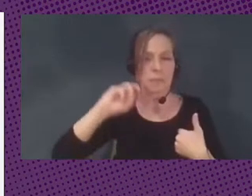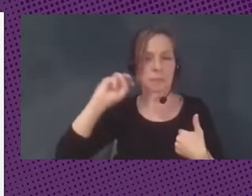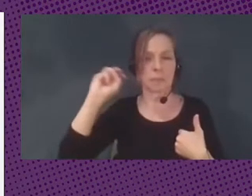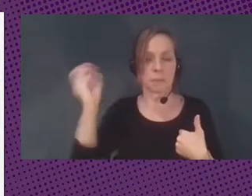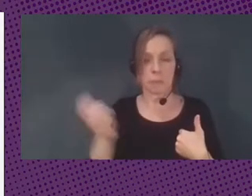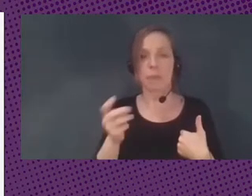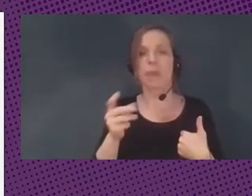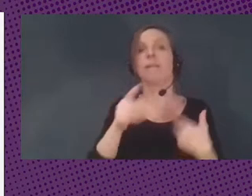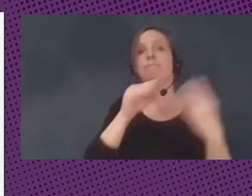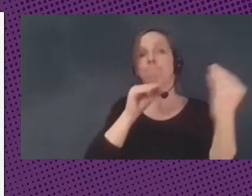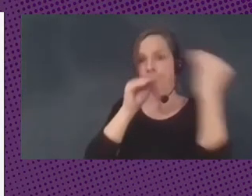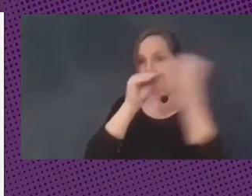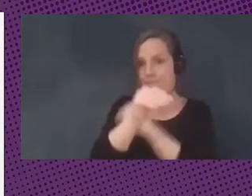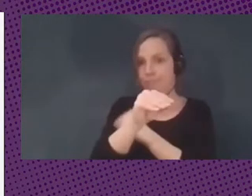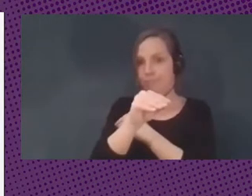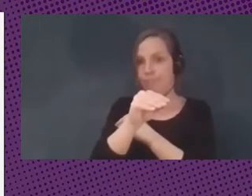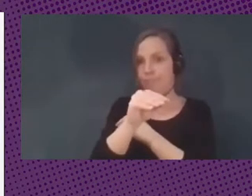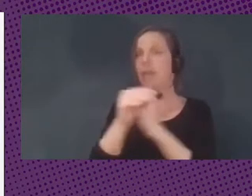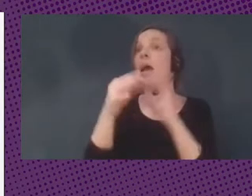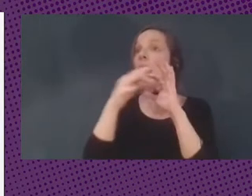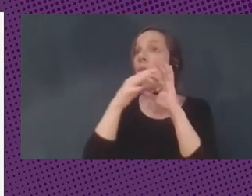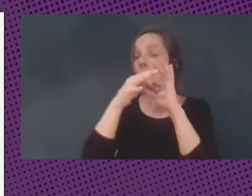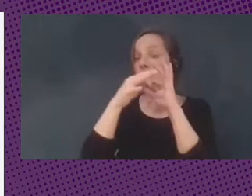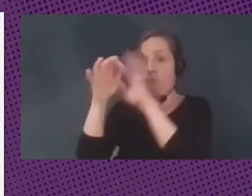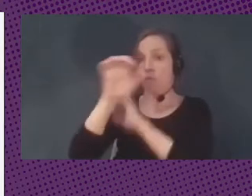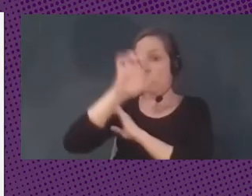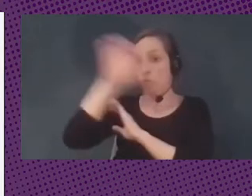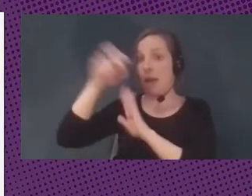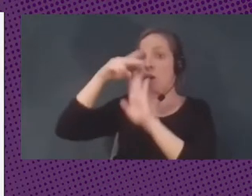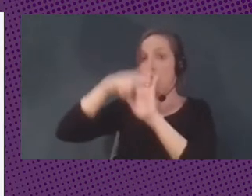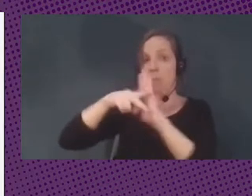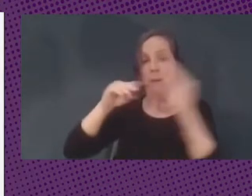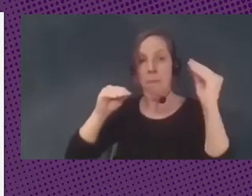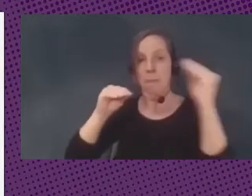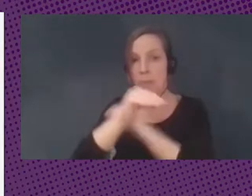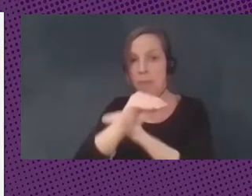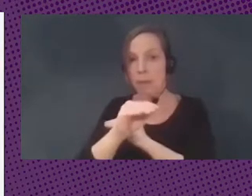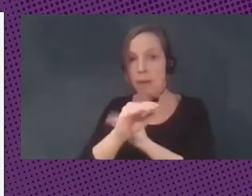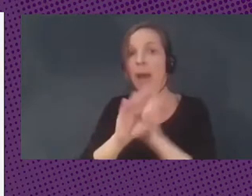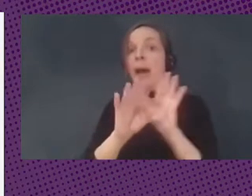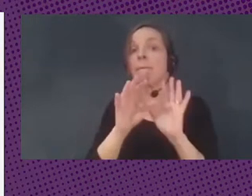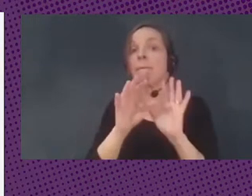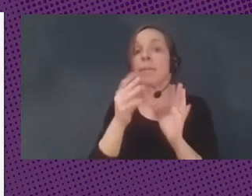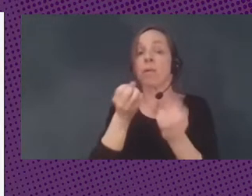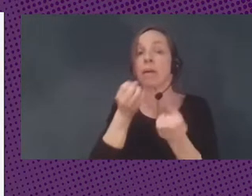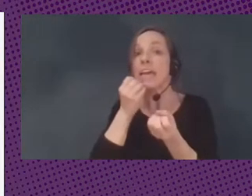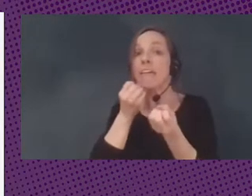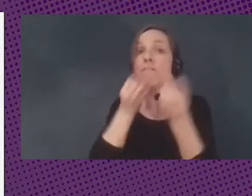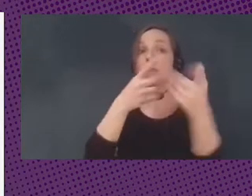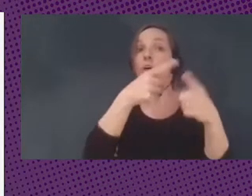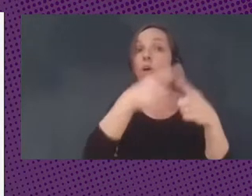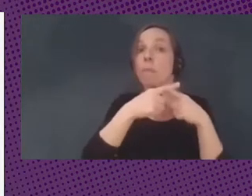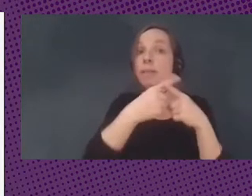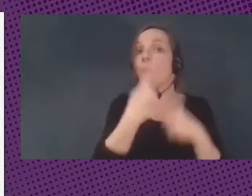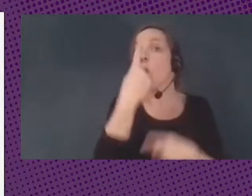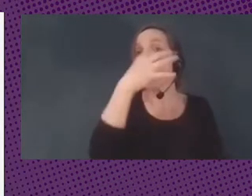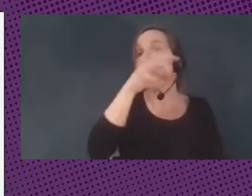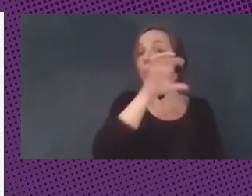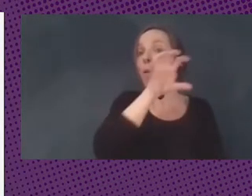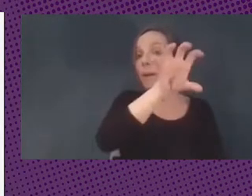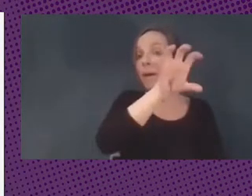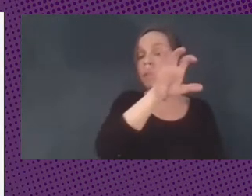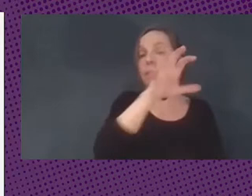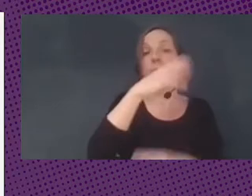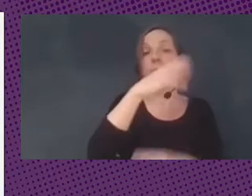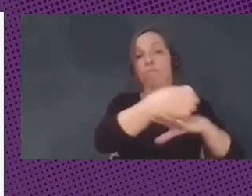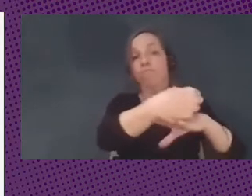directiva europea, pero la información es compartida con un solo país. ¿Por qué no se emite una directiva para que